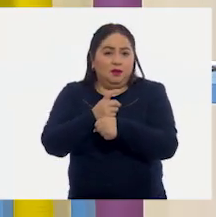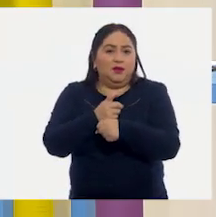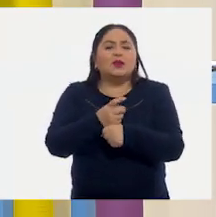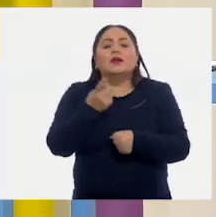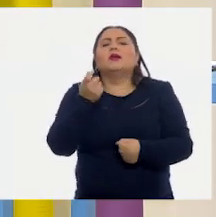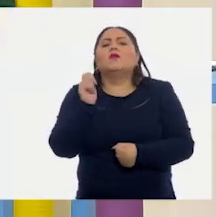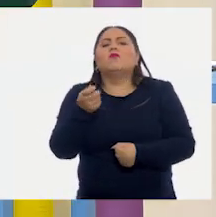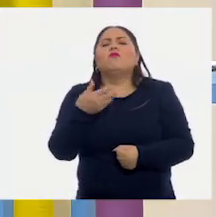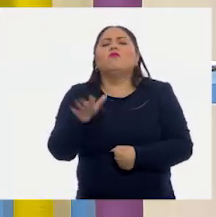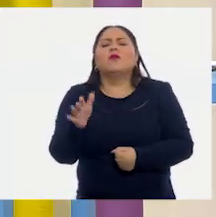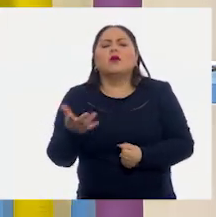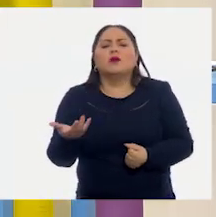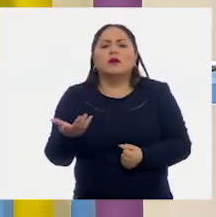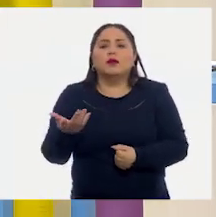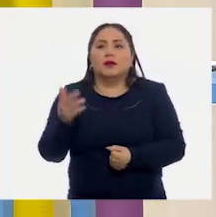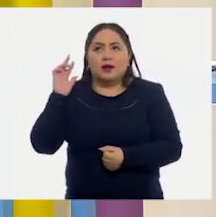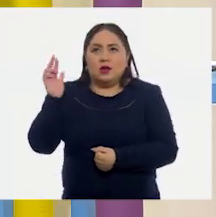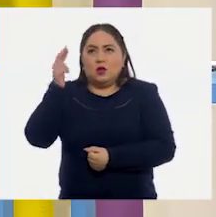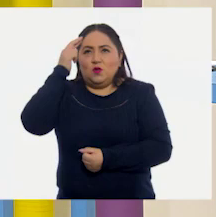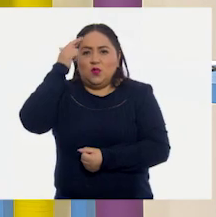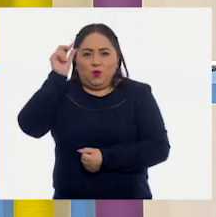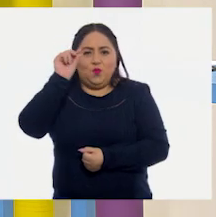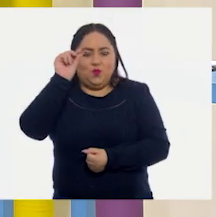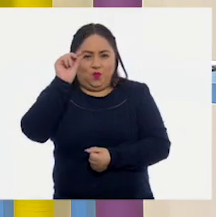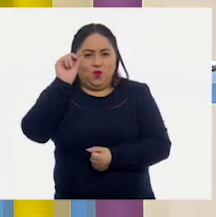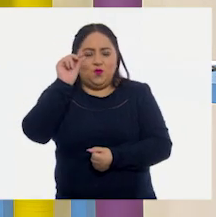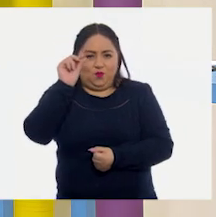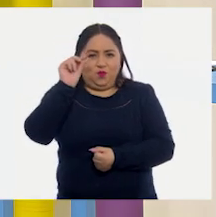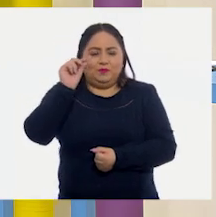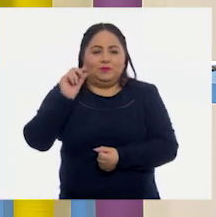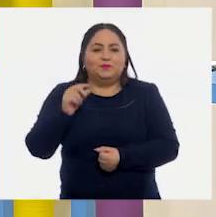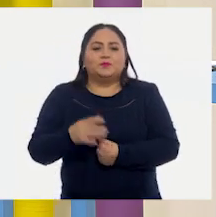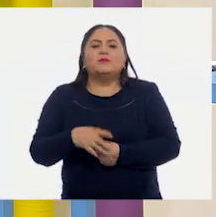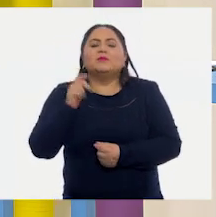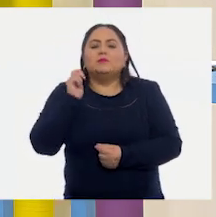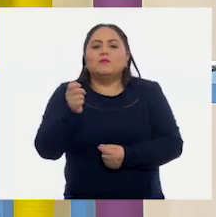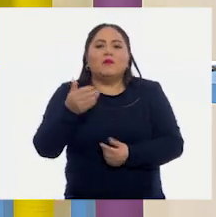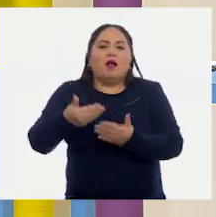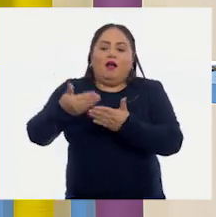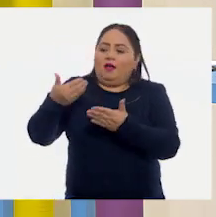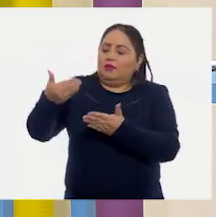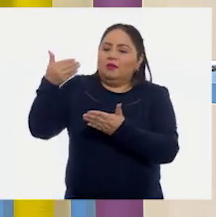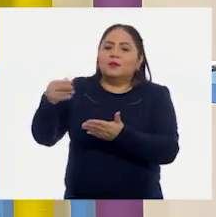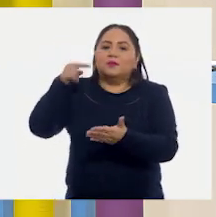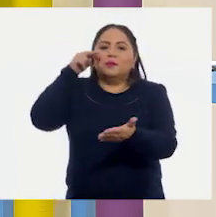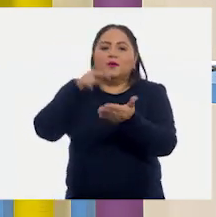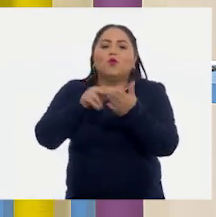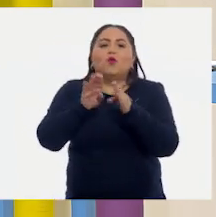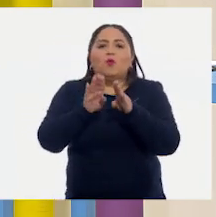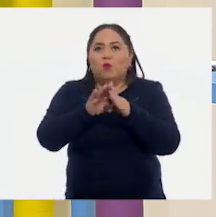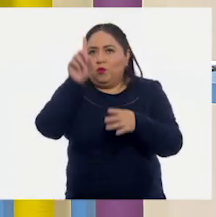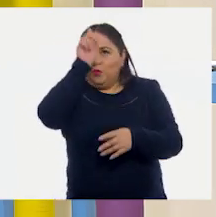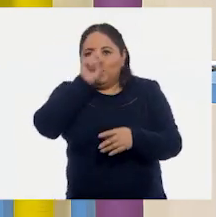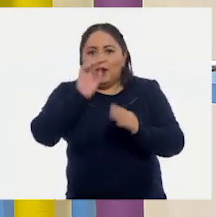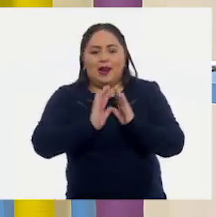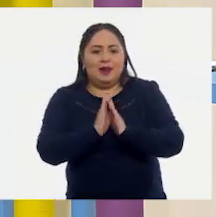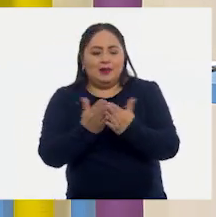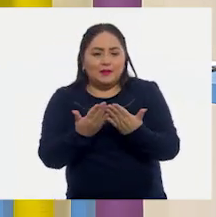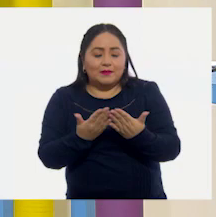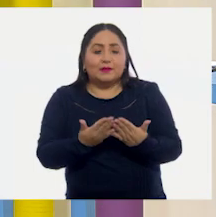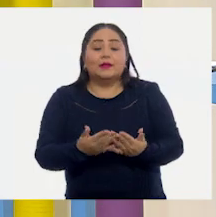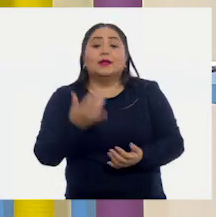fue recordar un poco... Ajá. Lo que hemos estado viendo acerca de cómo recomendar un libro.